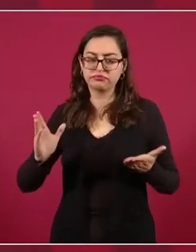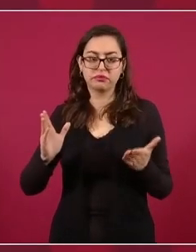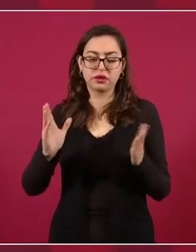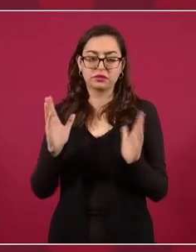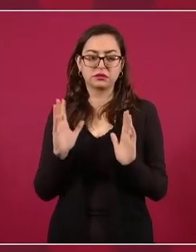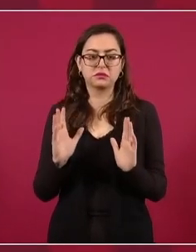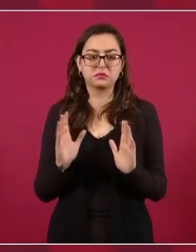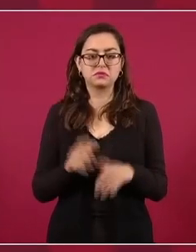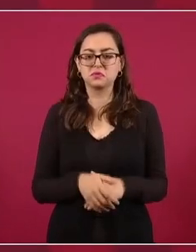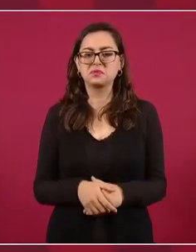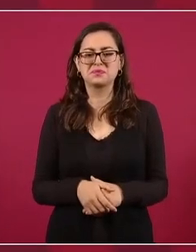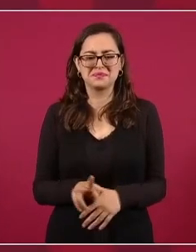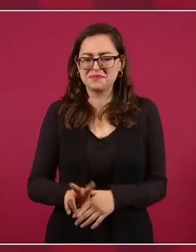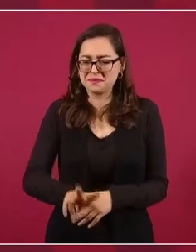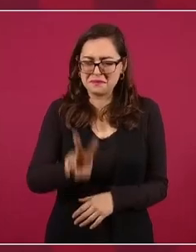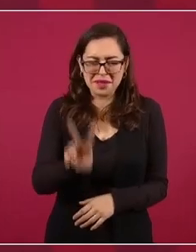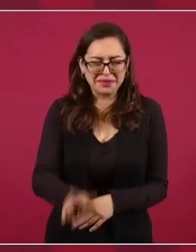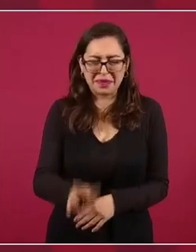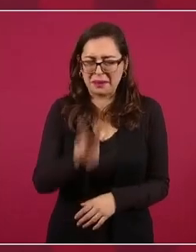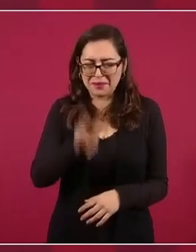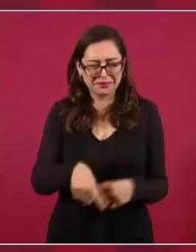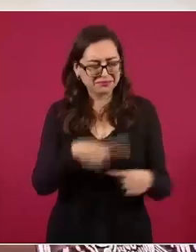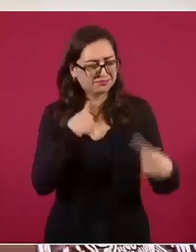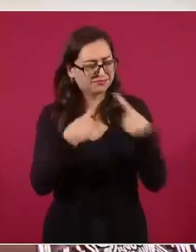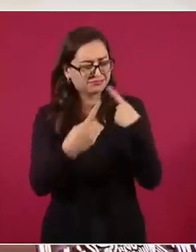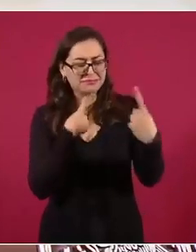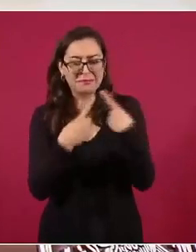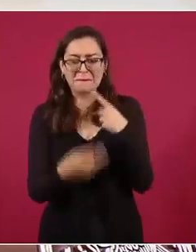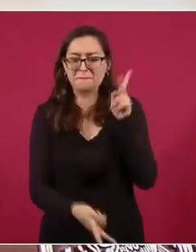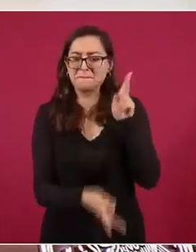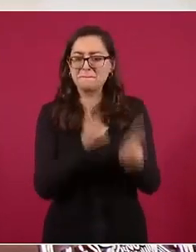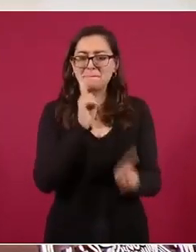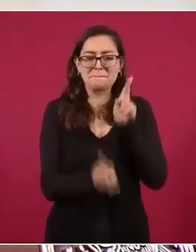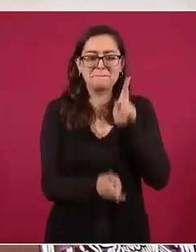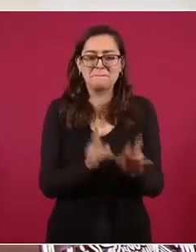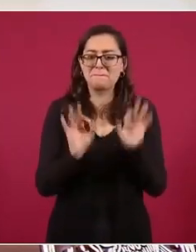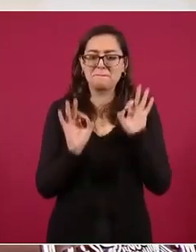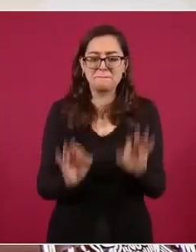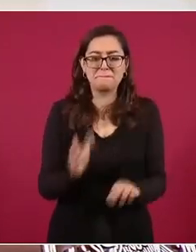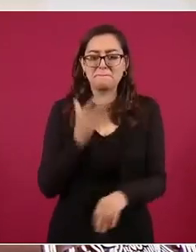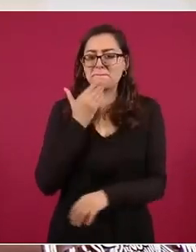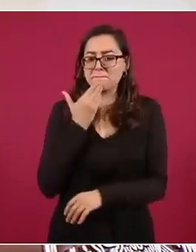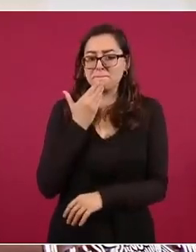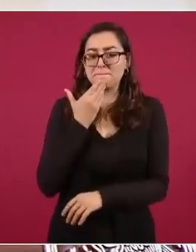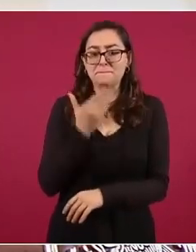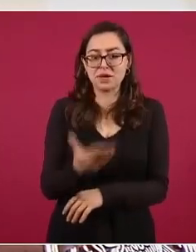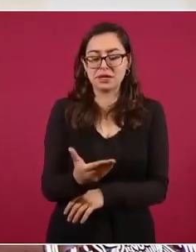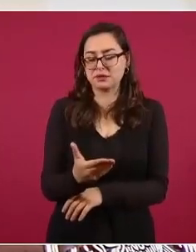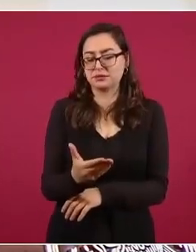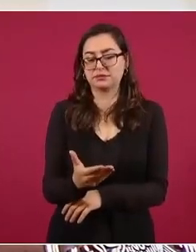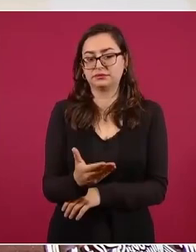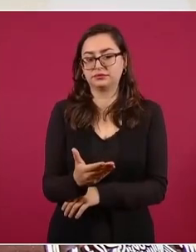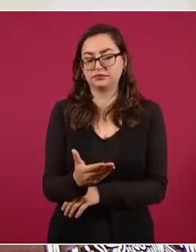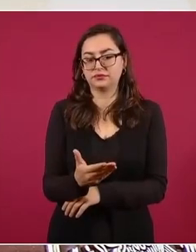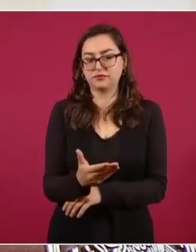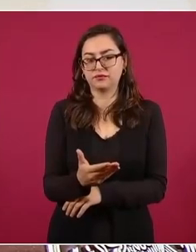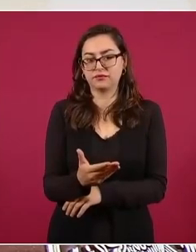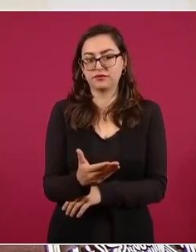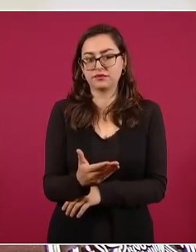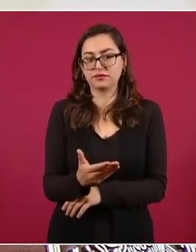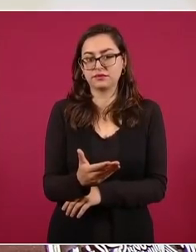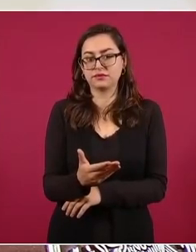Fue muy buena reunión, no conozco todavía los resultados de